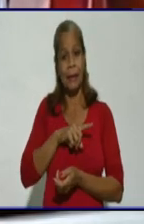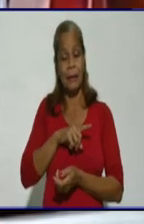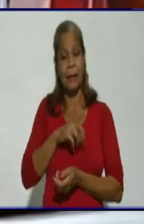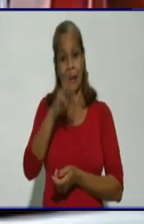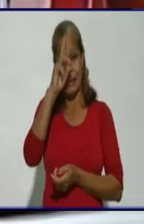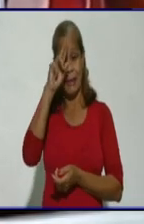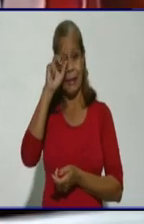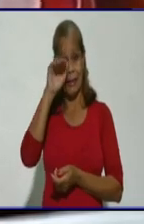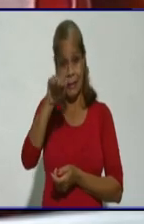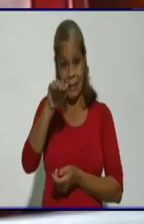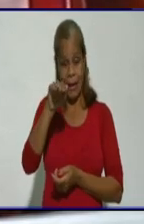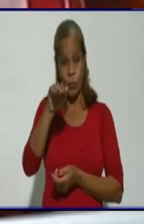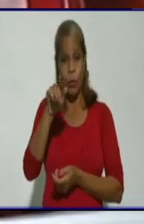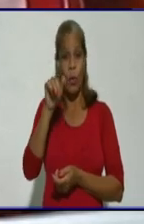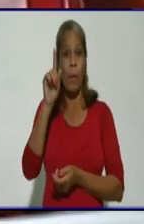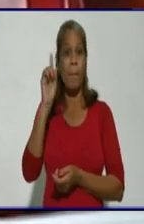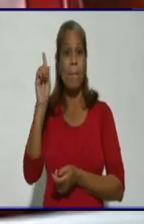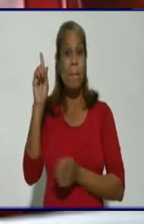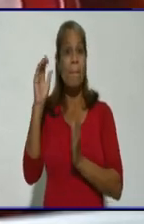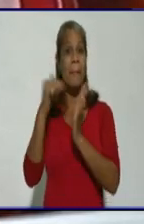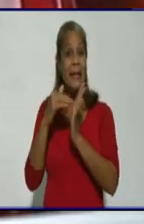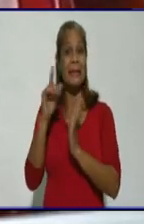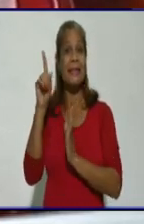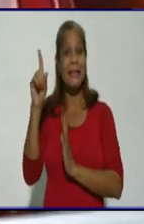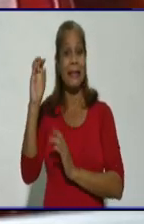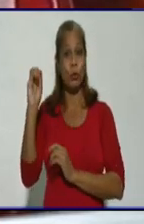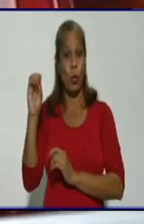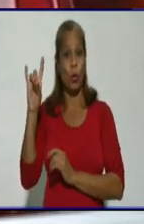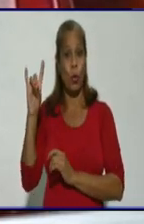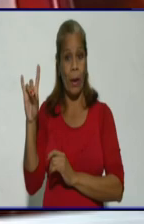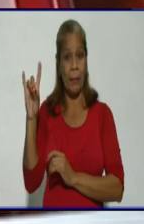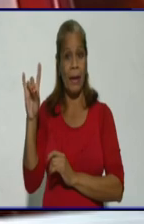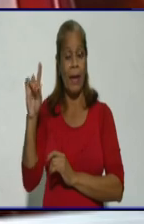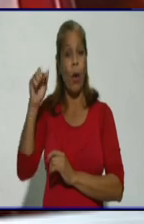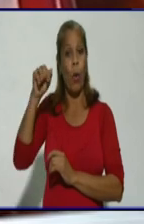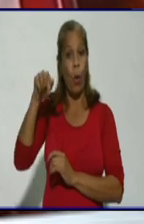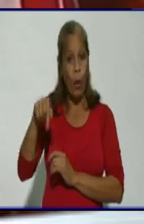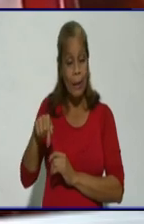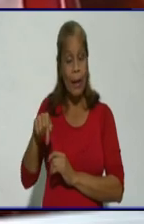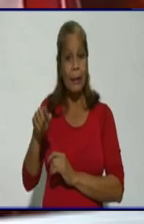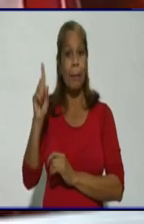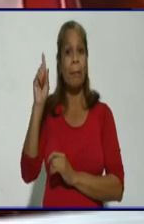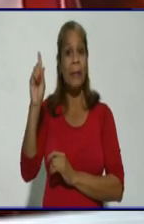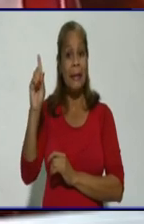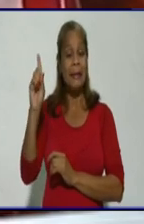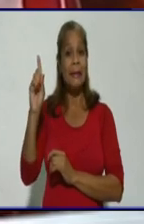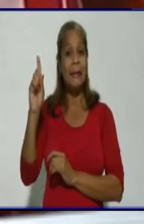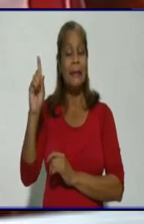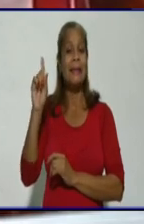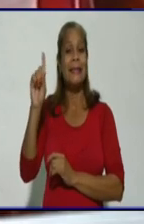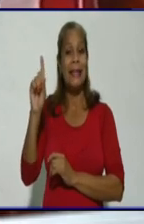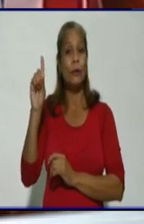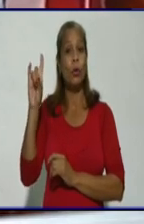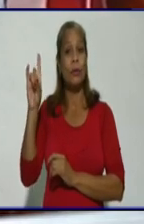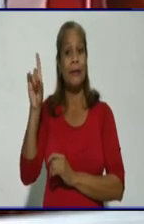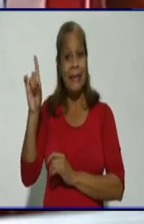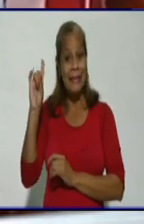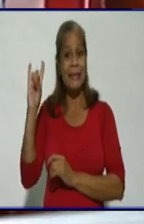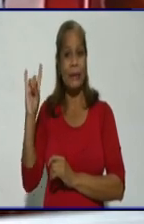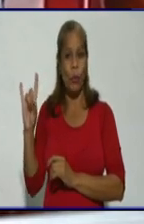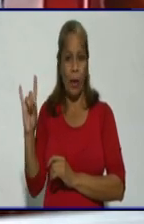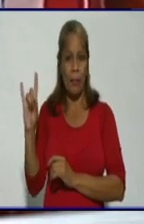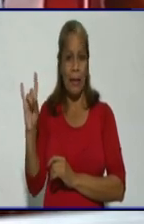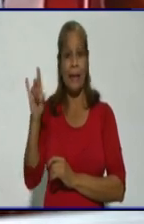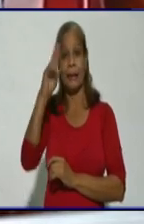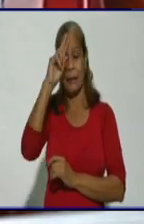ingresados 1.109 personas, hoy hay 1.119 pacientes ingresados. Y el número de